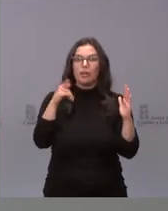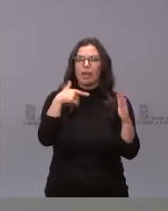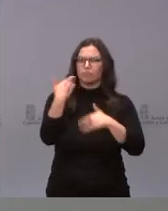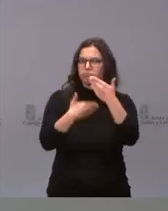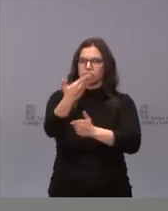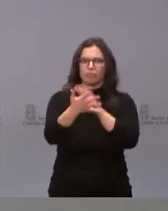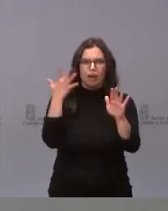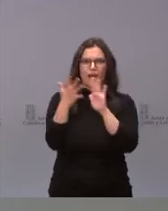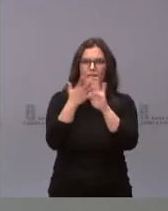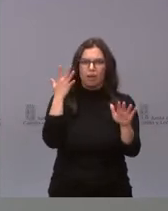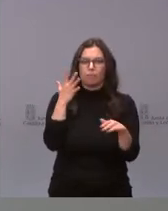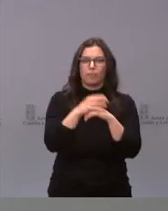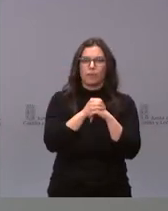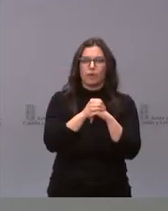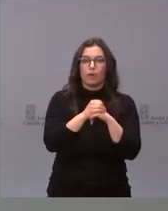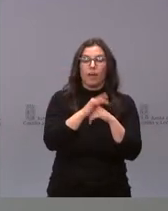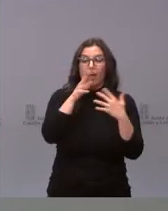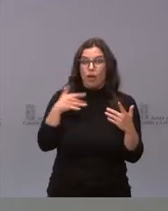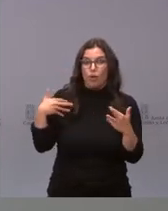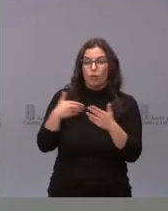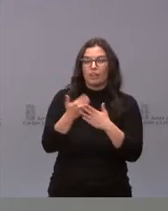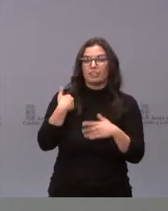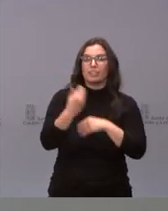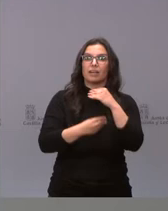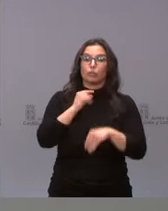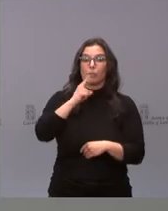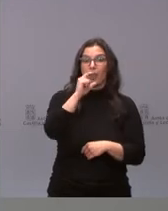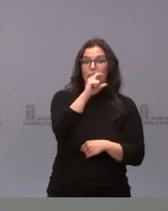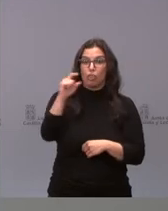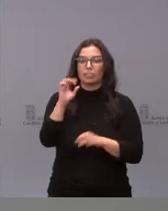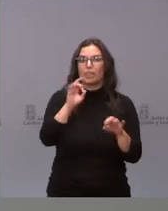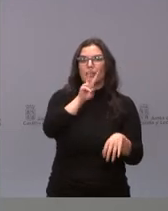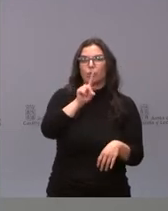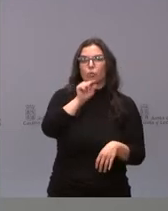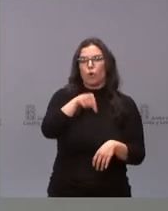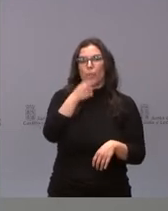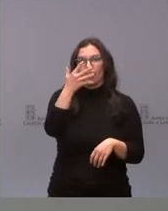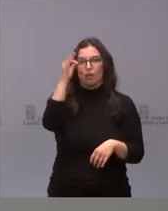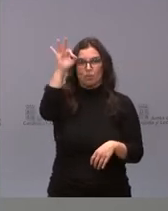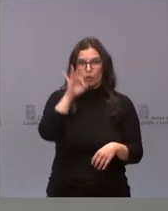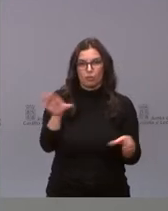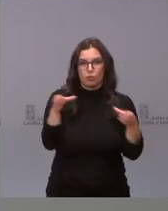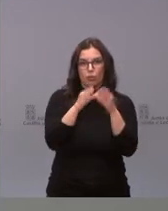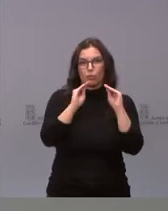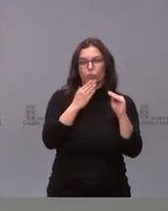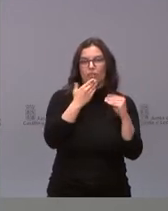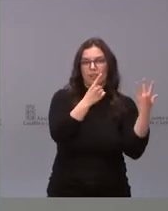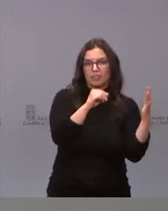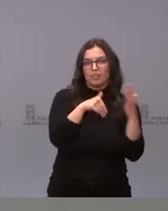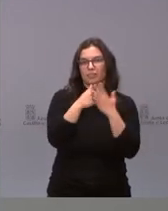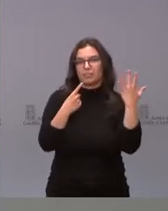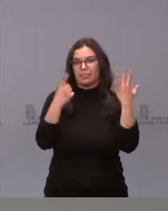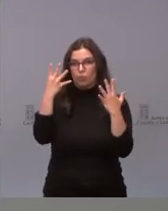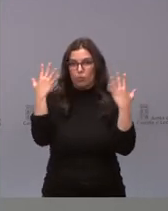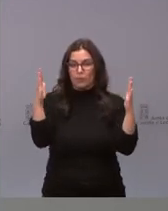muy rápidamente, habiendo administrado en estos días la primera dosis a un 21,5% de este grupo etario. Queremos seguir